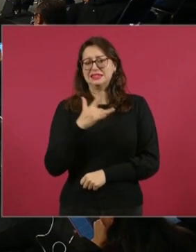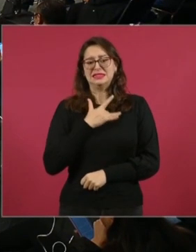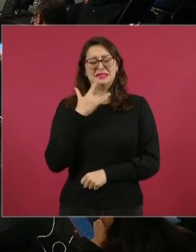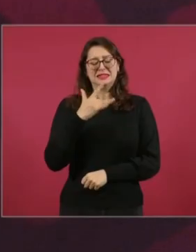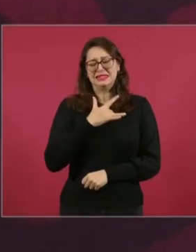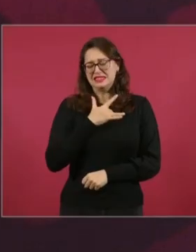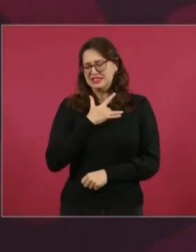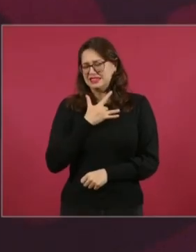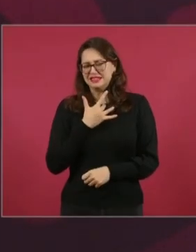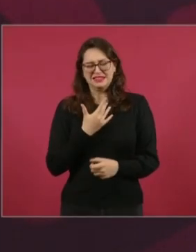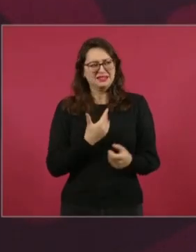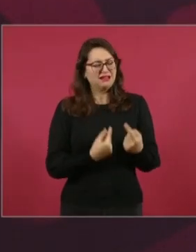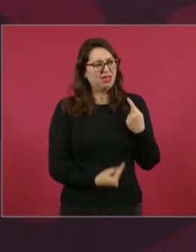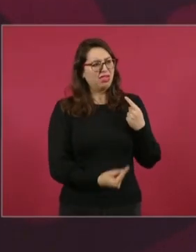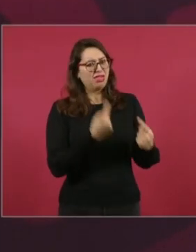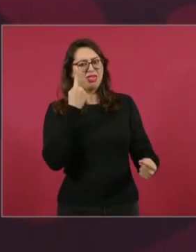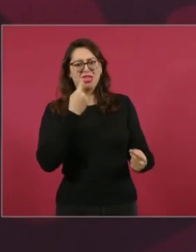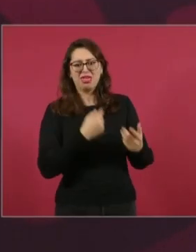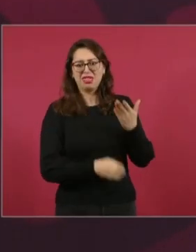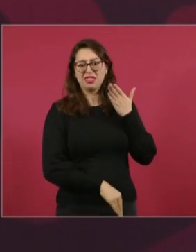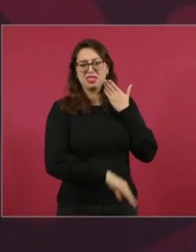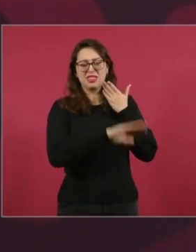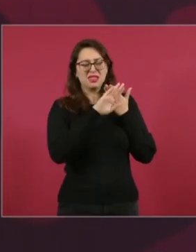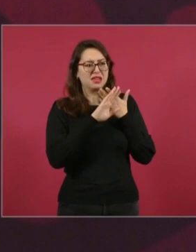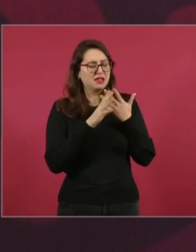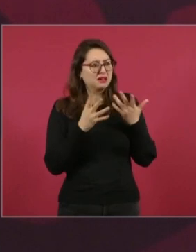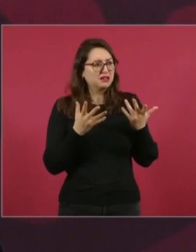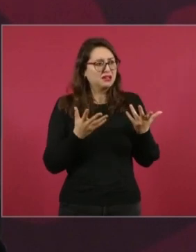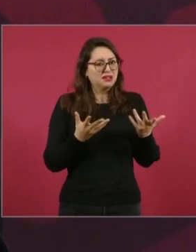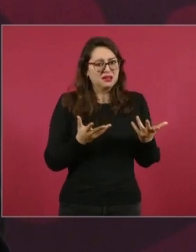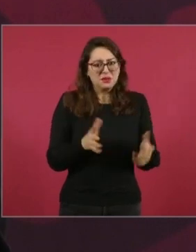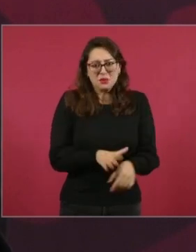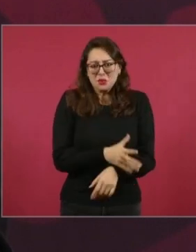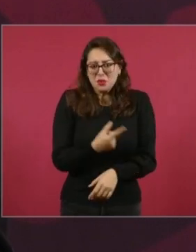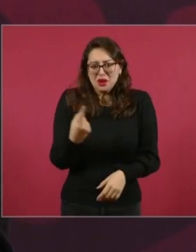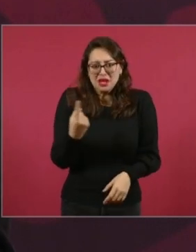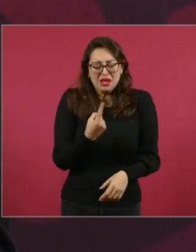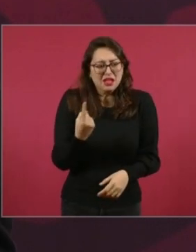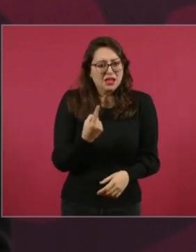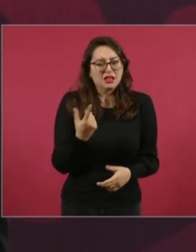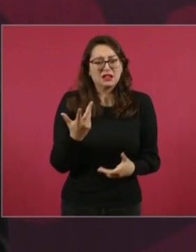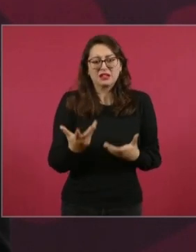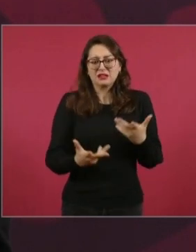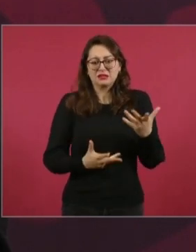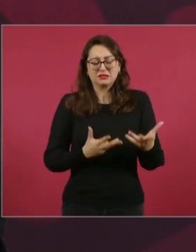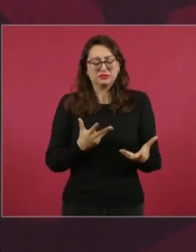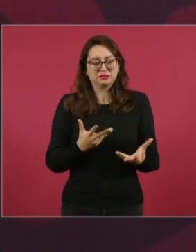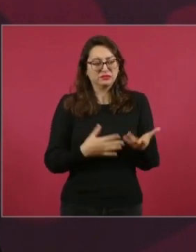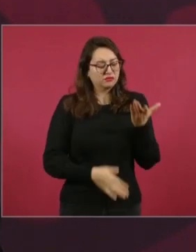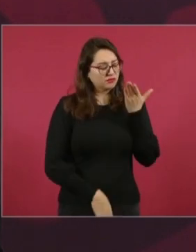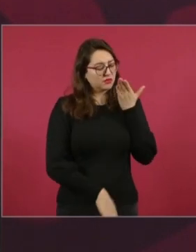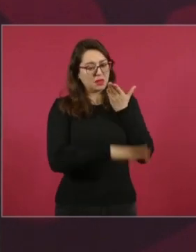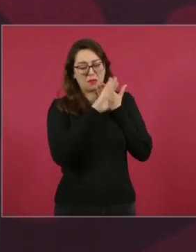Aún cuando no haya razón, que es un ataque,